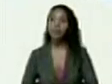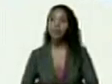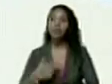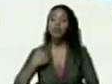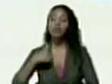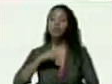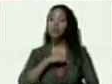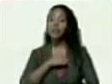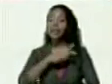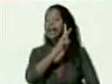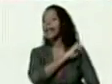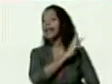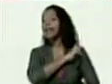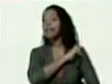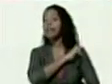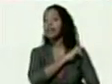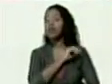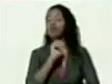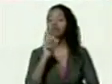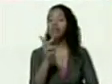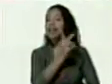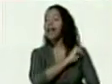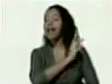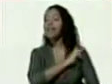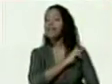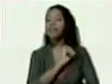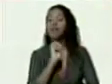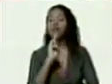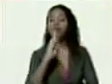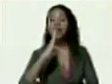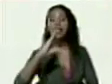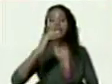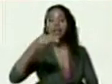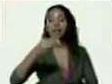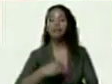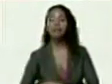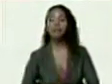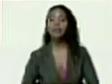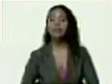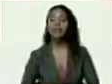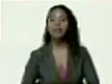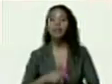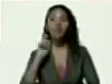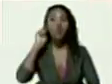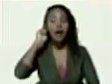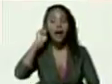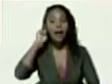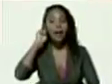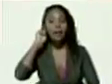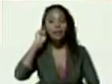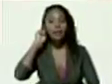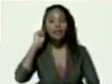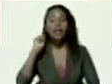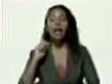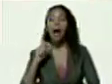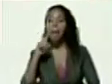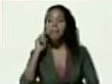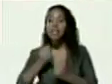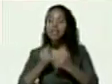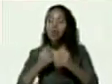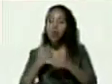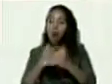jefa una de las jefas de VCH Beatriz Maduro que es una compañera